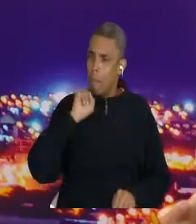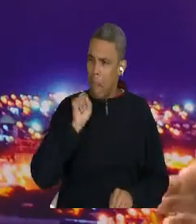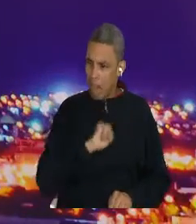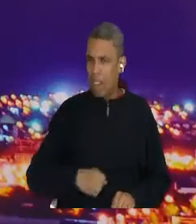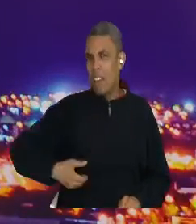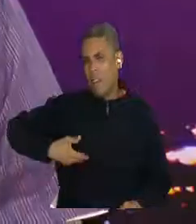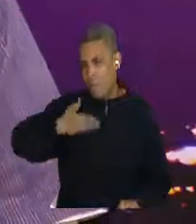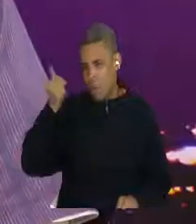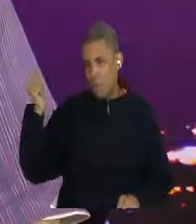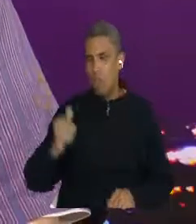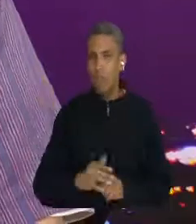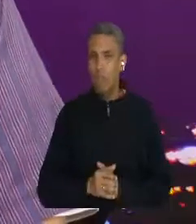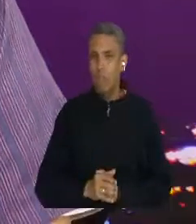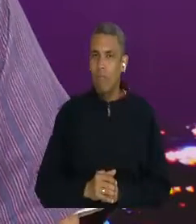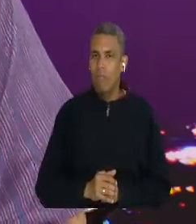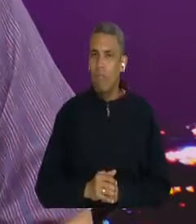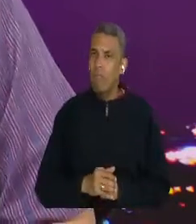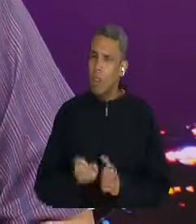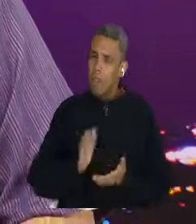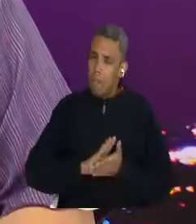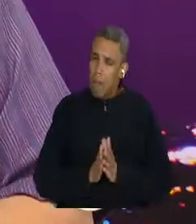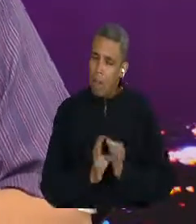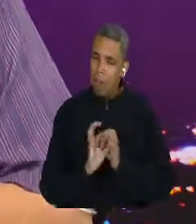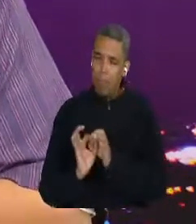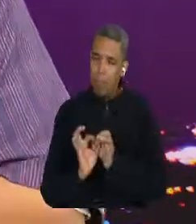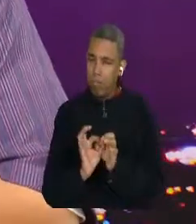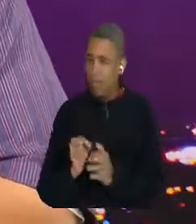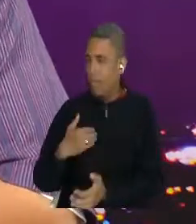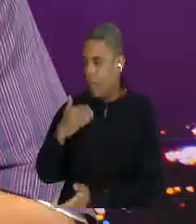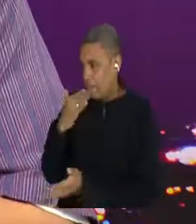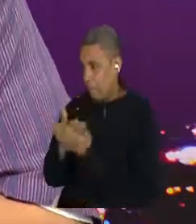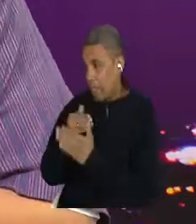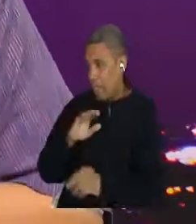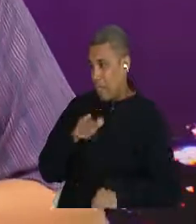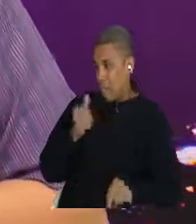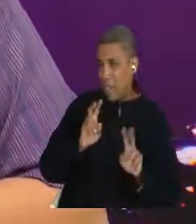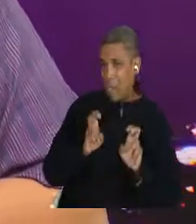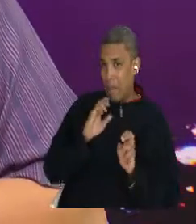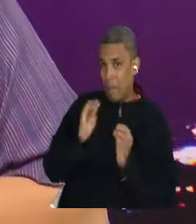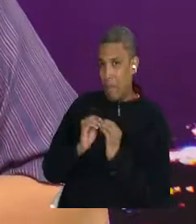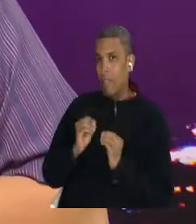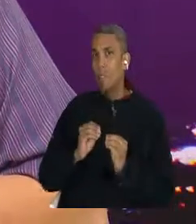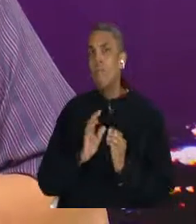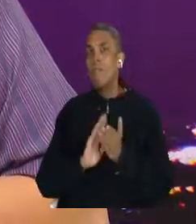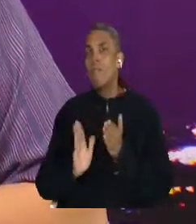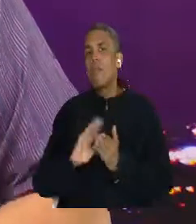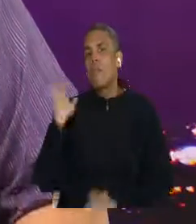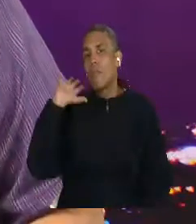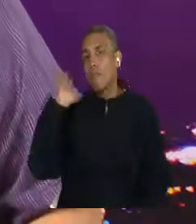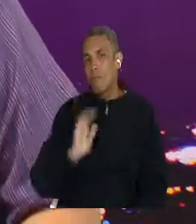ese será un tema que aguardaremos más adelante. A ustedes, amables televidentes, gracias por su atención, con permiso.